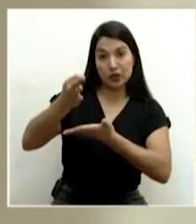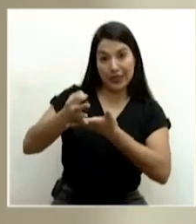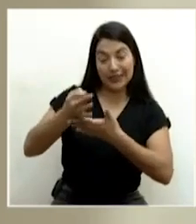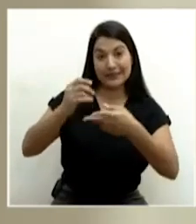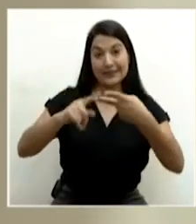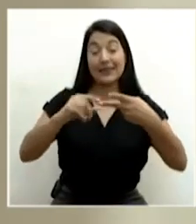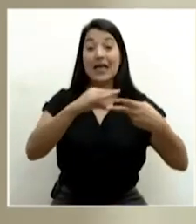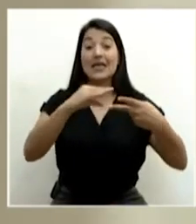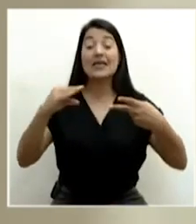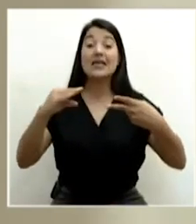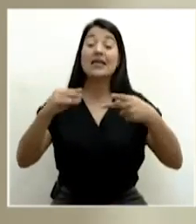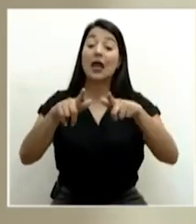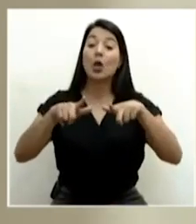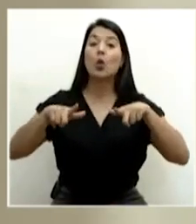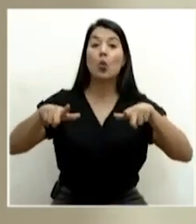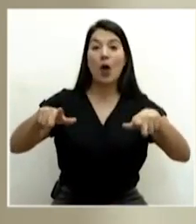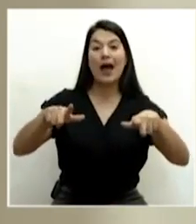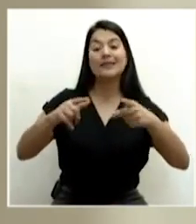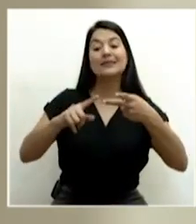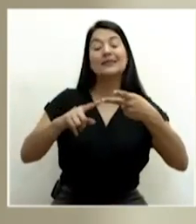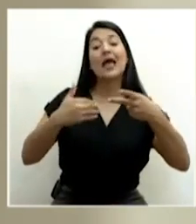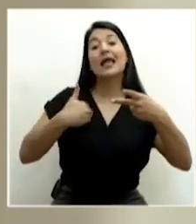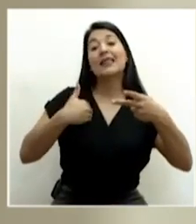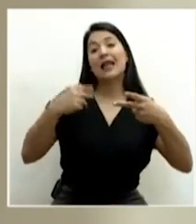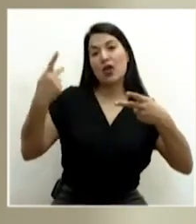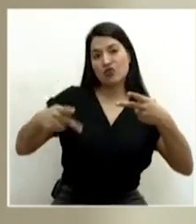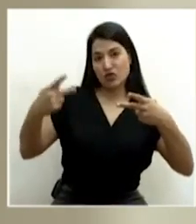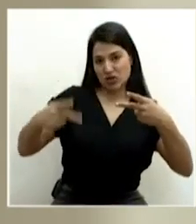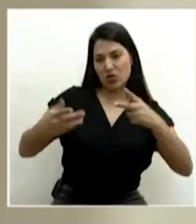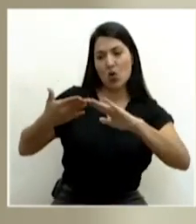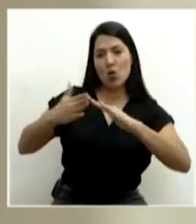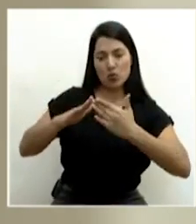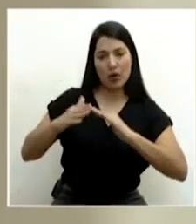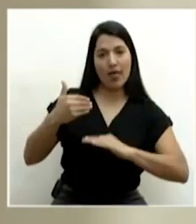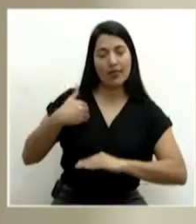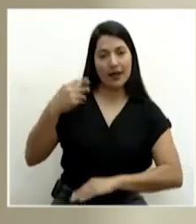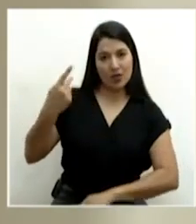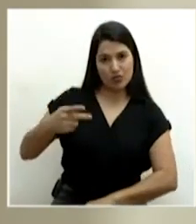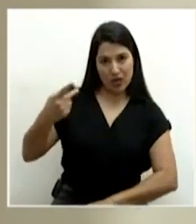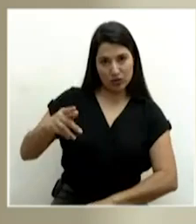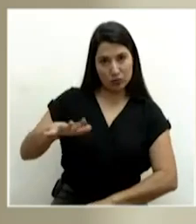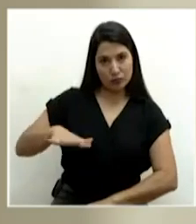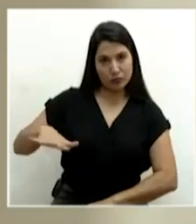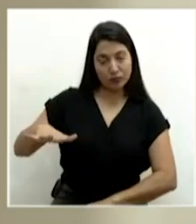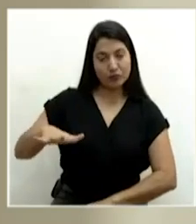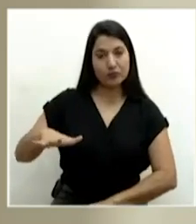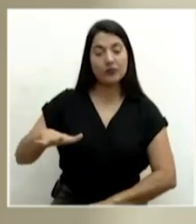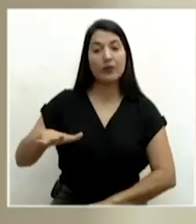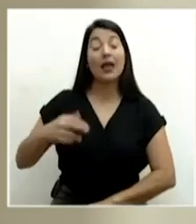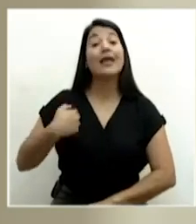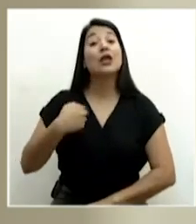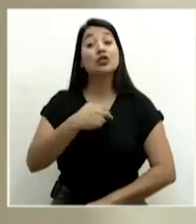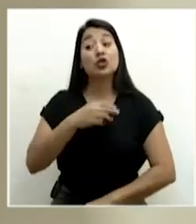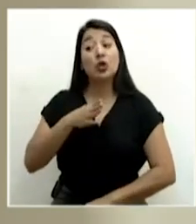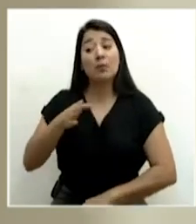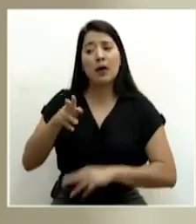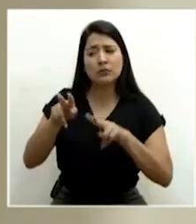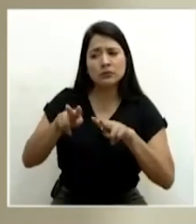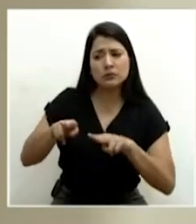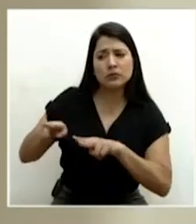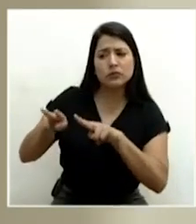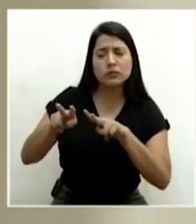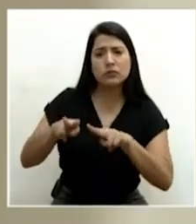de alto riesgo, comunidades de alto riesgo, que monitoreamos para